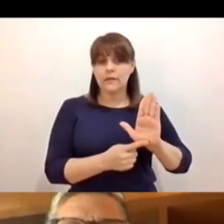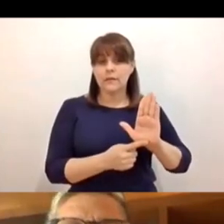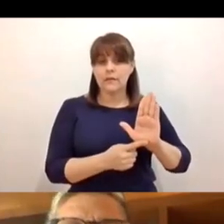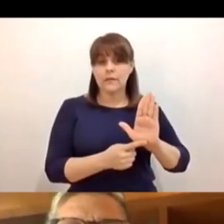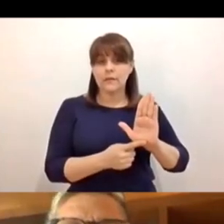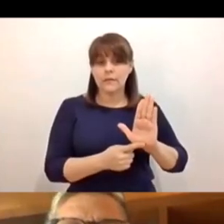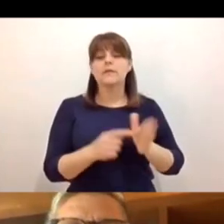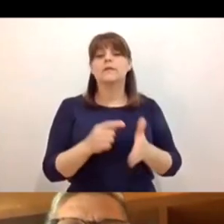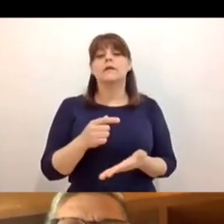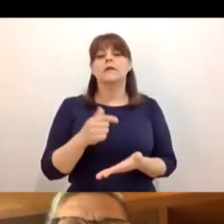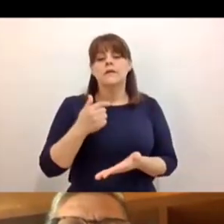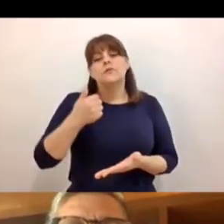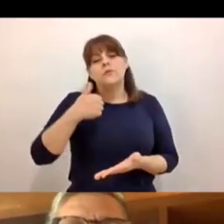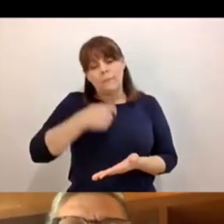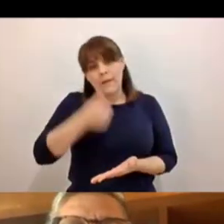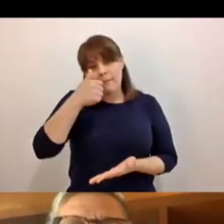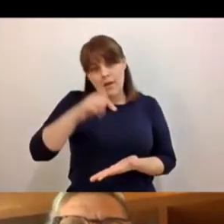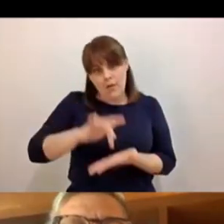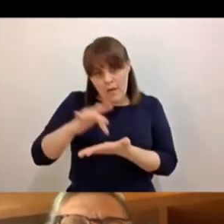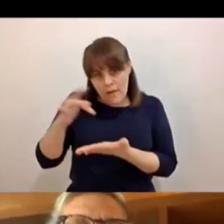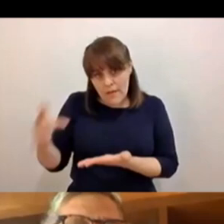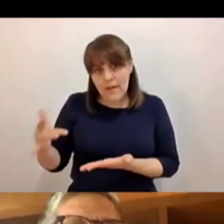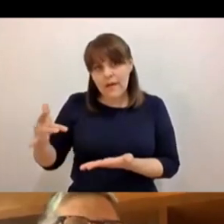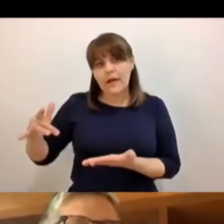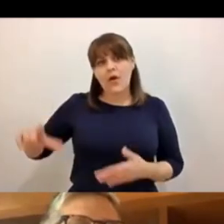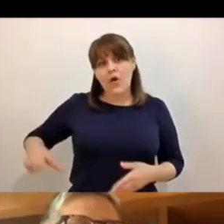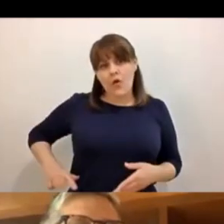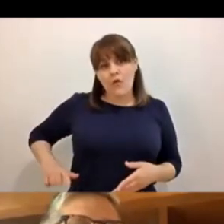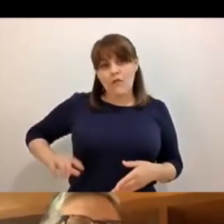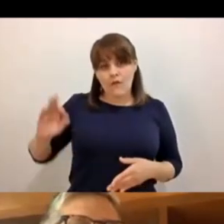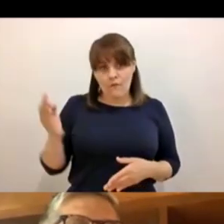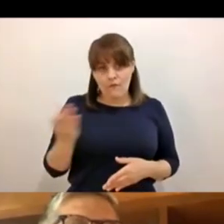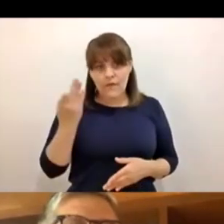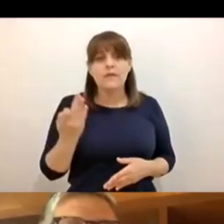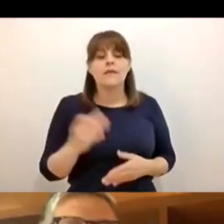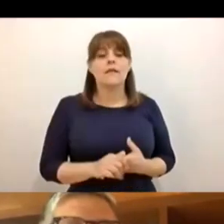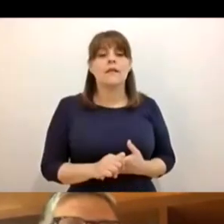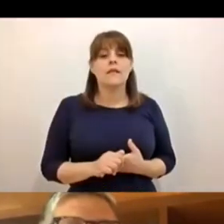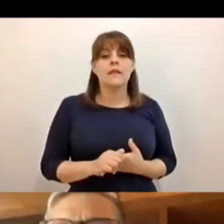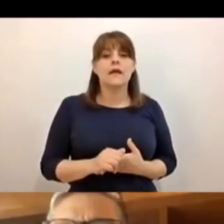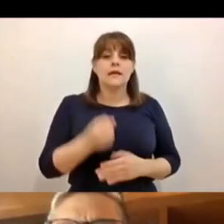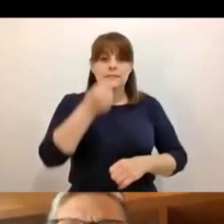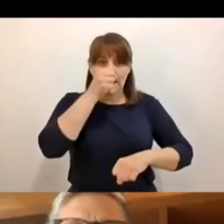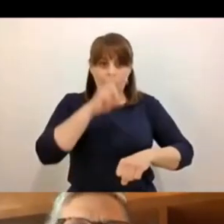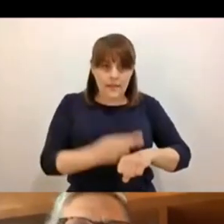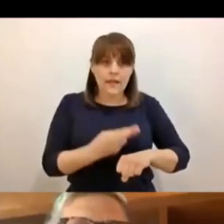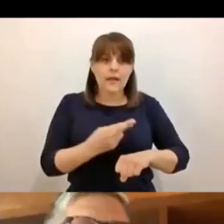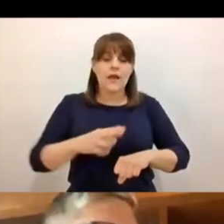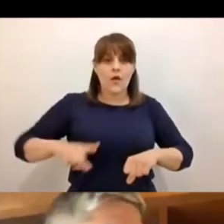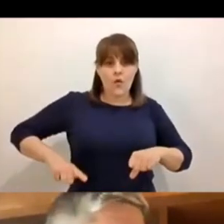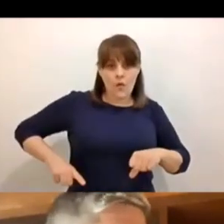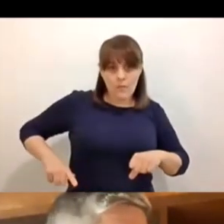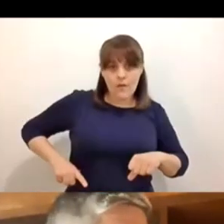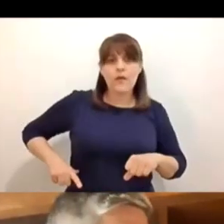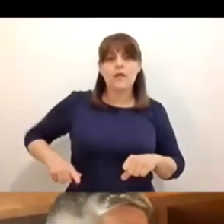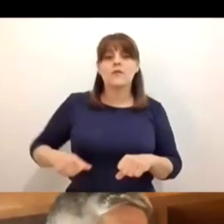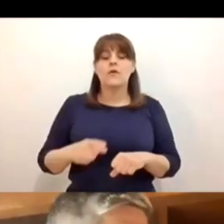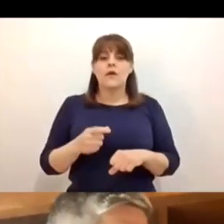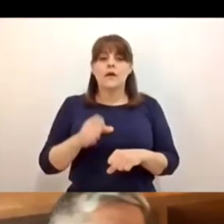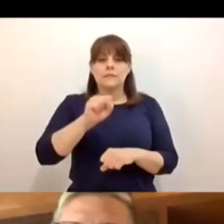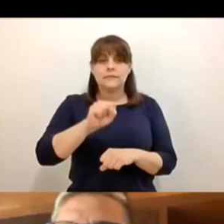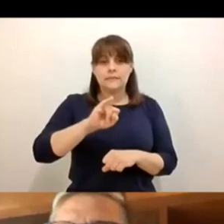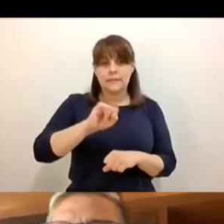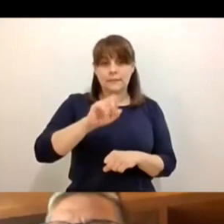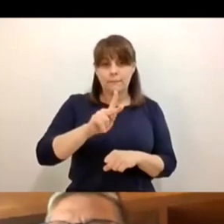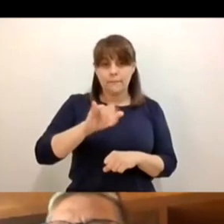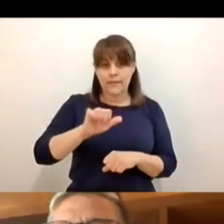Agradecer al gobierno federal, a la Secretaría de Gobernación, al Sistema Nacional de Protección Integral de Niños,